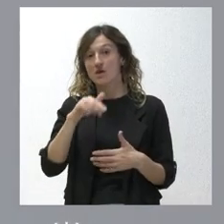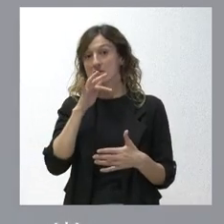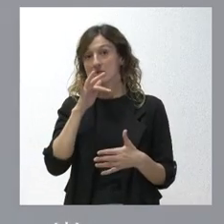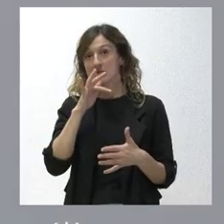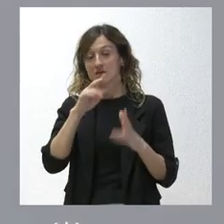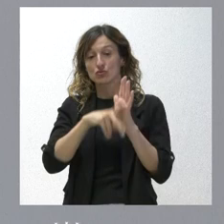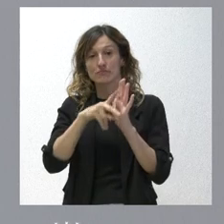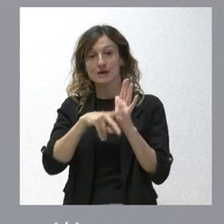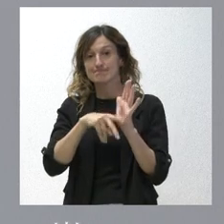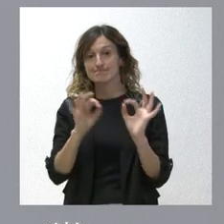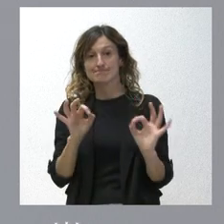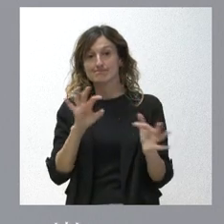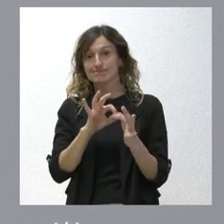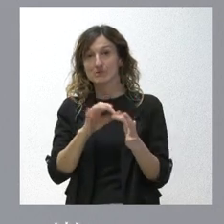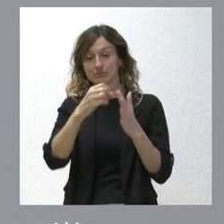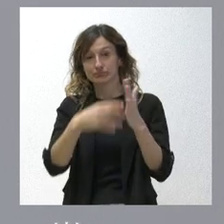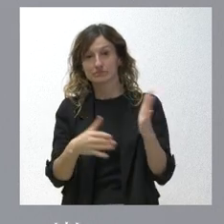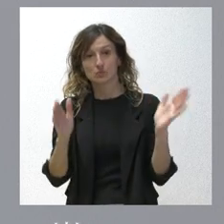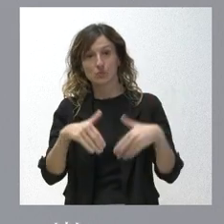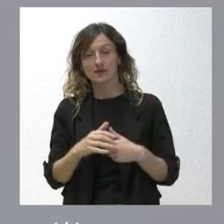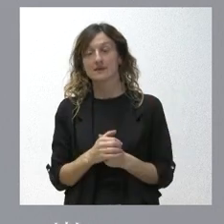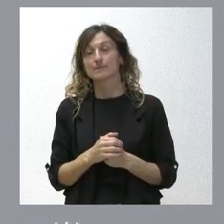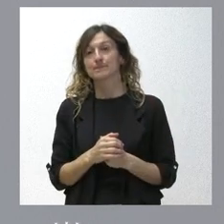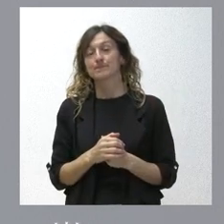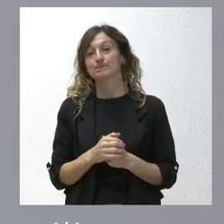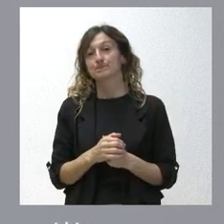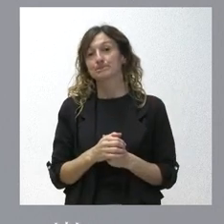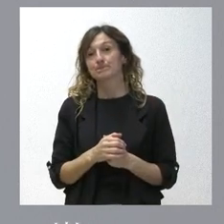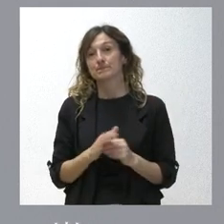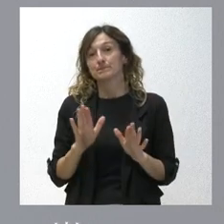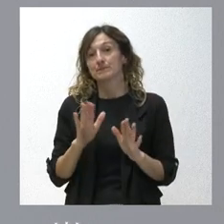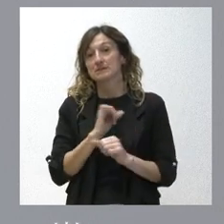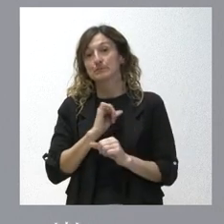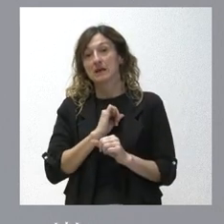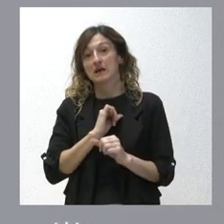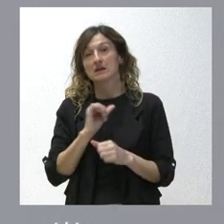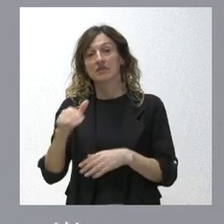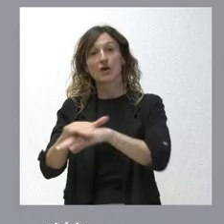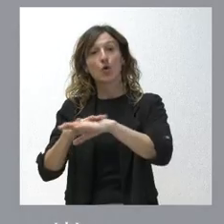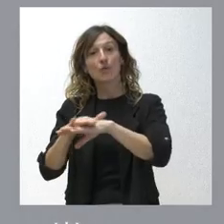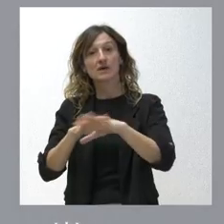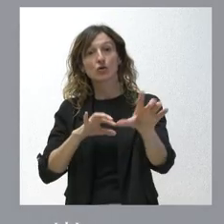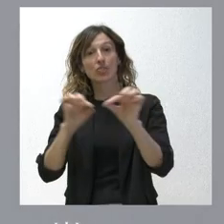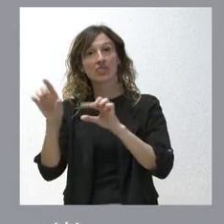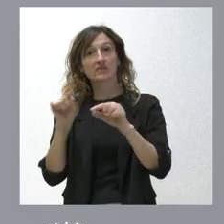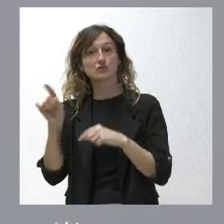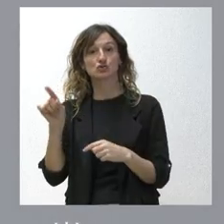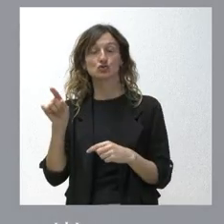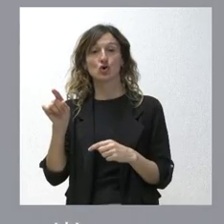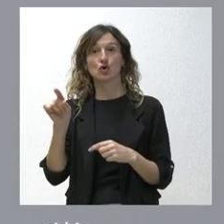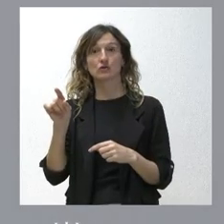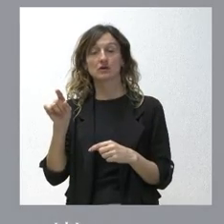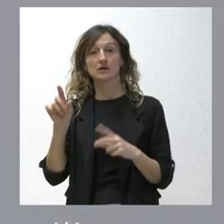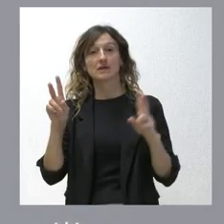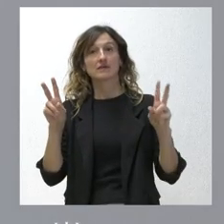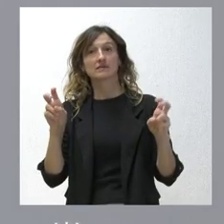la normativa en torno a este registro y, por tanto, esperamos que cuando se decida por parte del Gobierno y se dé audiencia